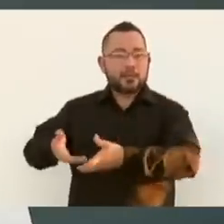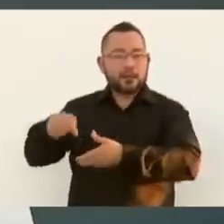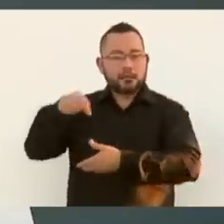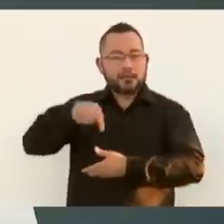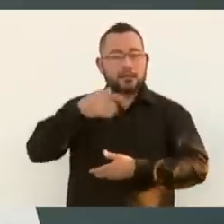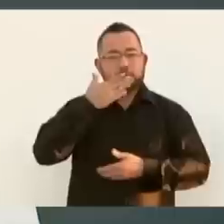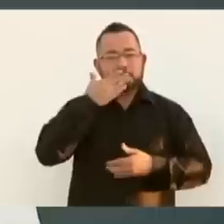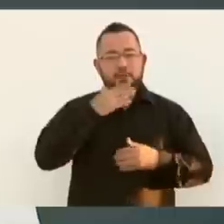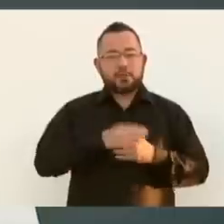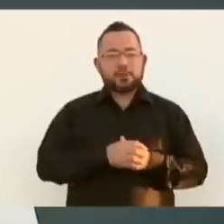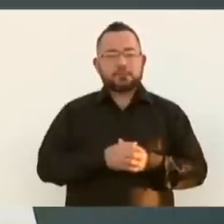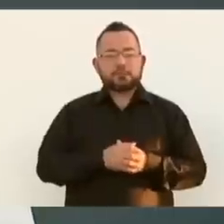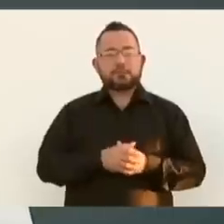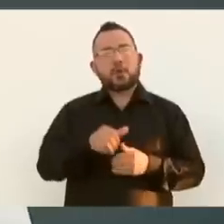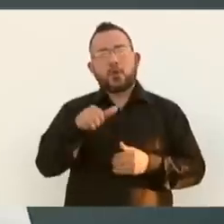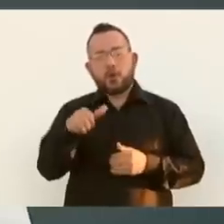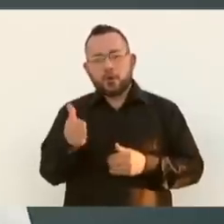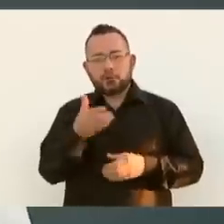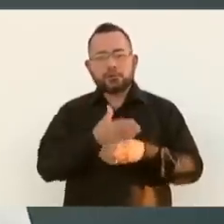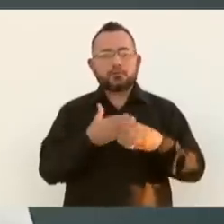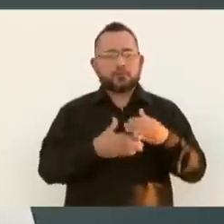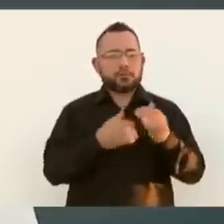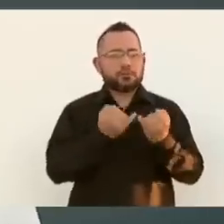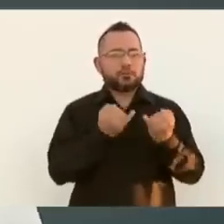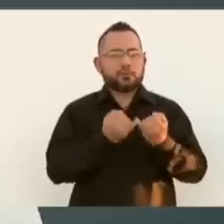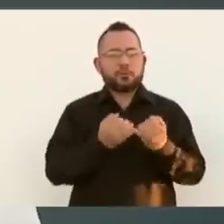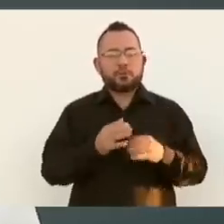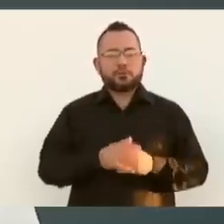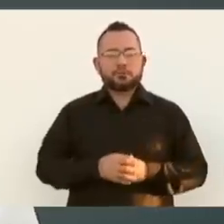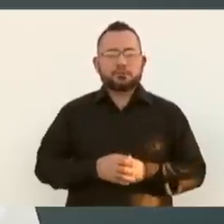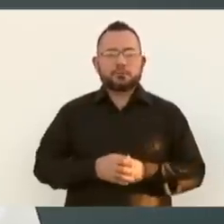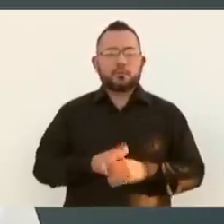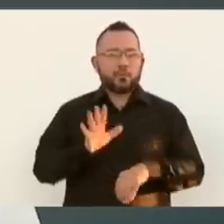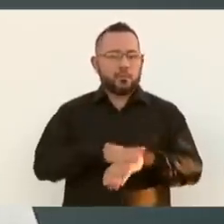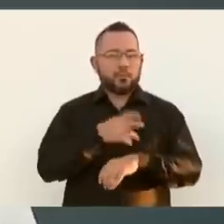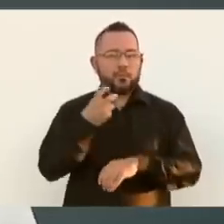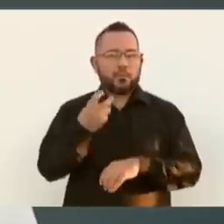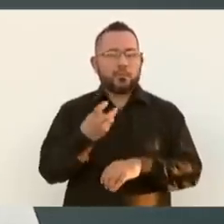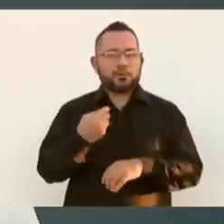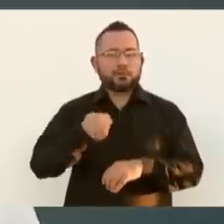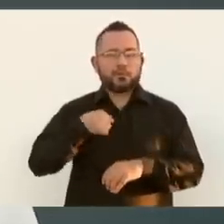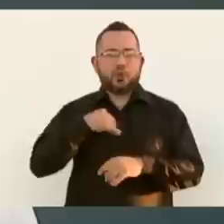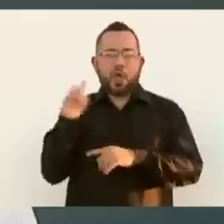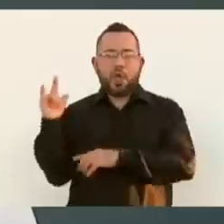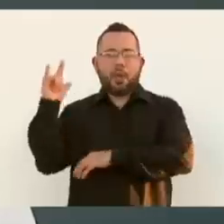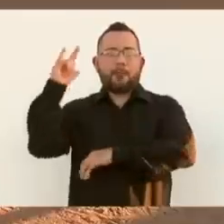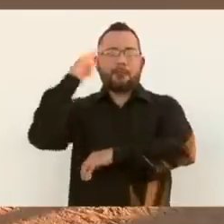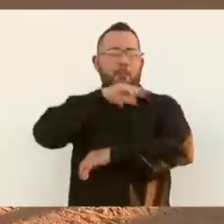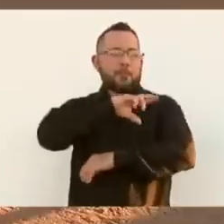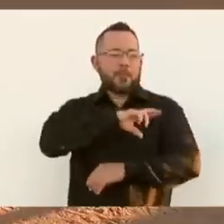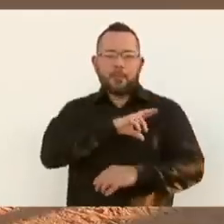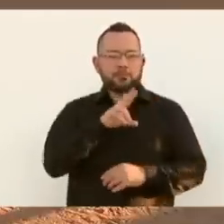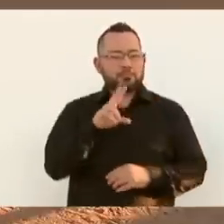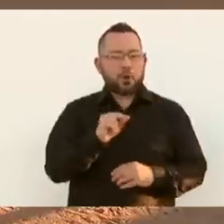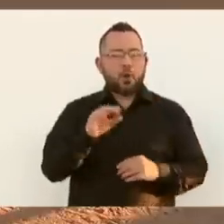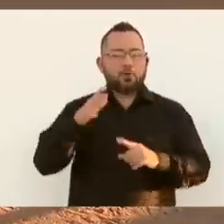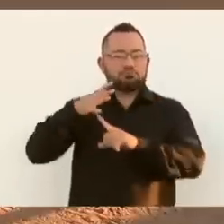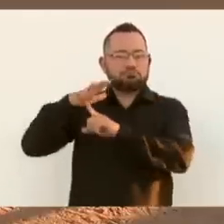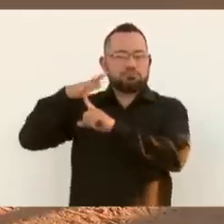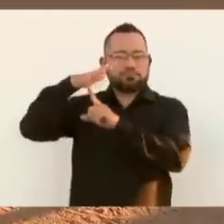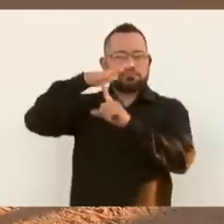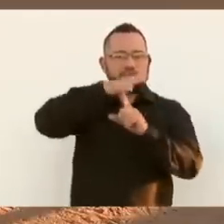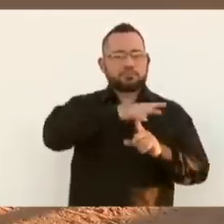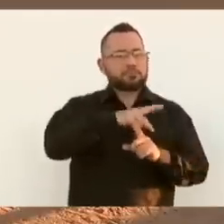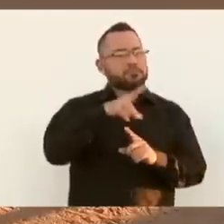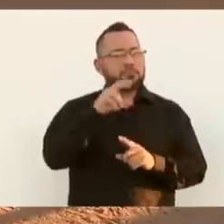entre otras cosas, no viajo en avión privado ni en helicóptero. Estoy recorriendo el